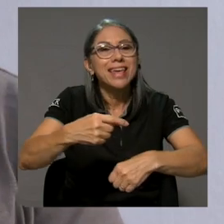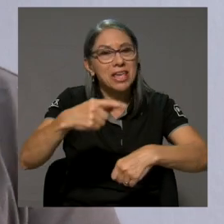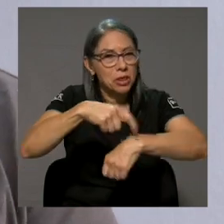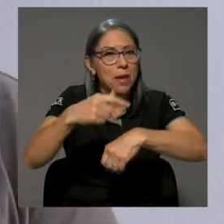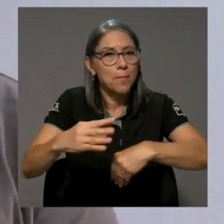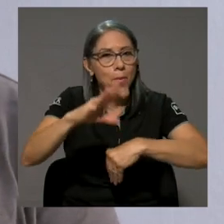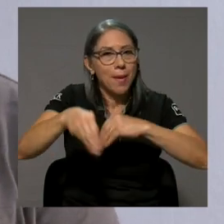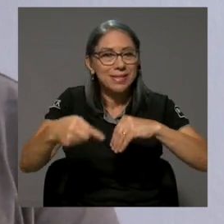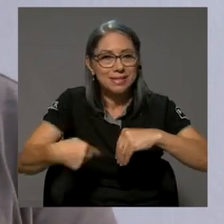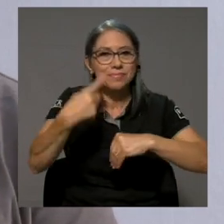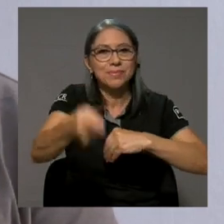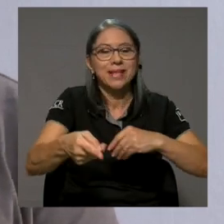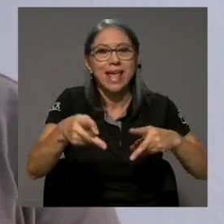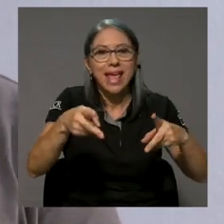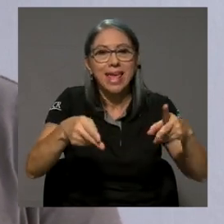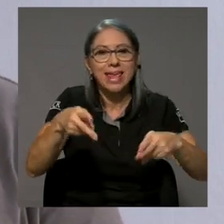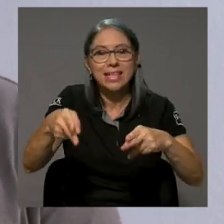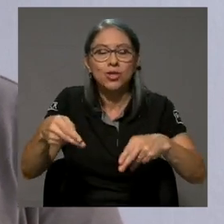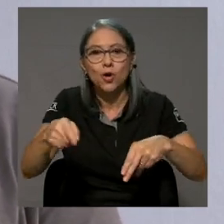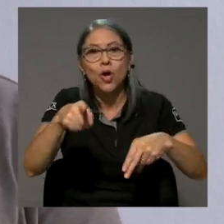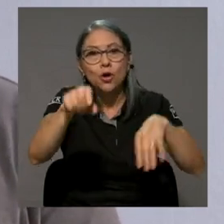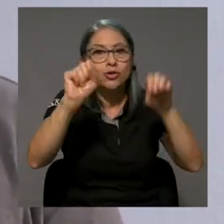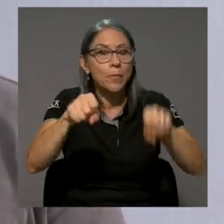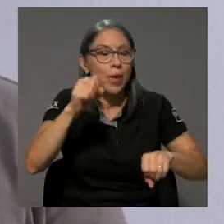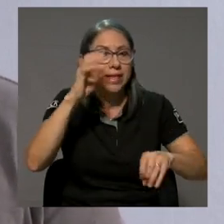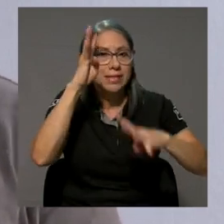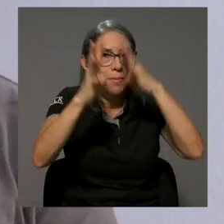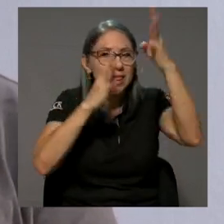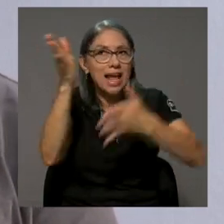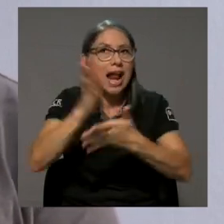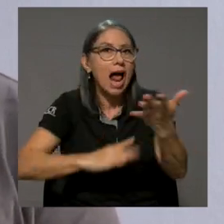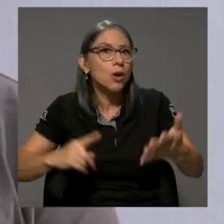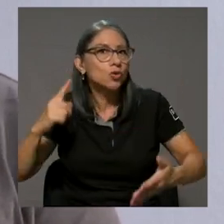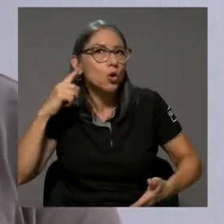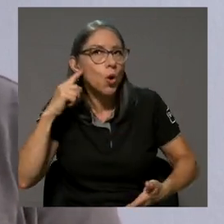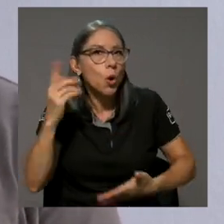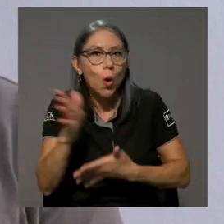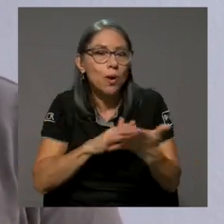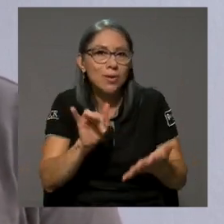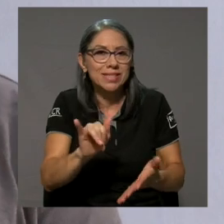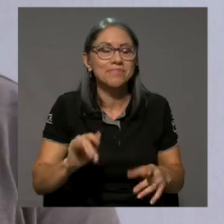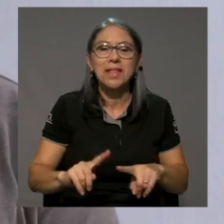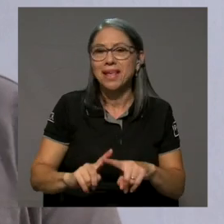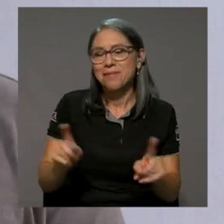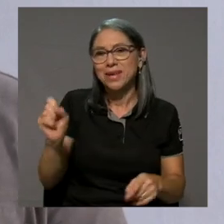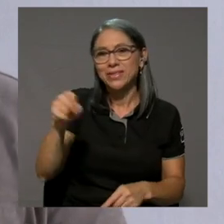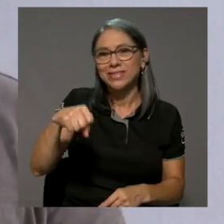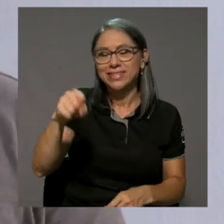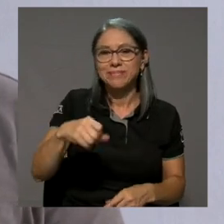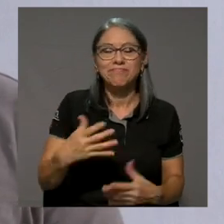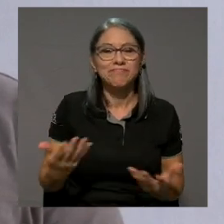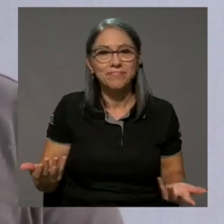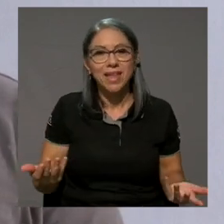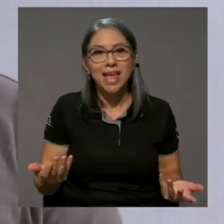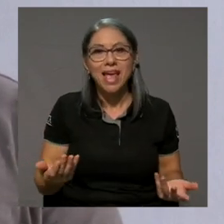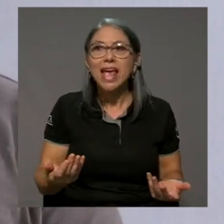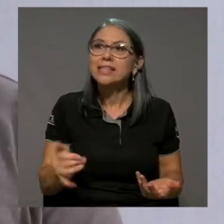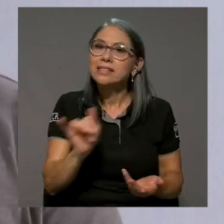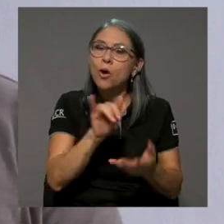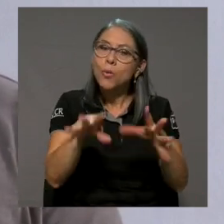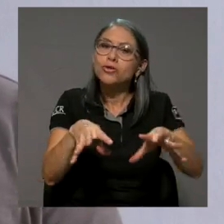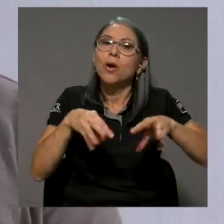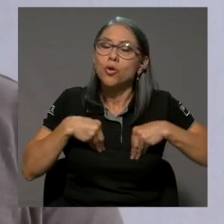y luego un ching más, un poquito más en edición que sí, que te puedes inventar algo sonoro o algo así. Pero sí,